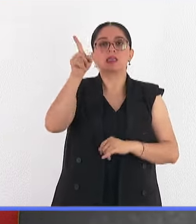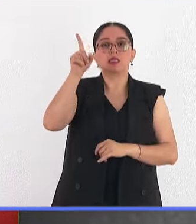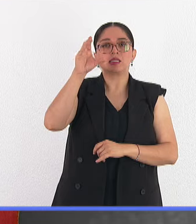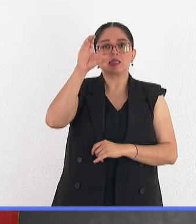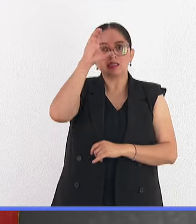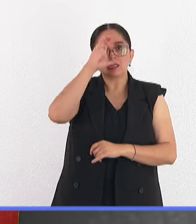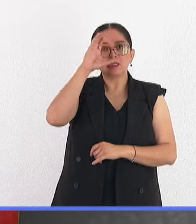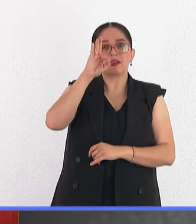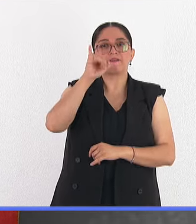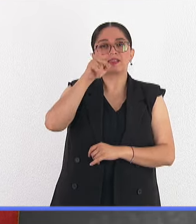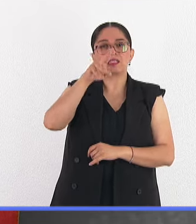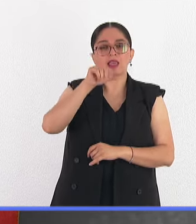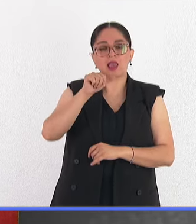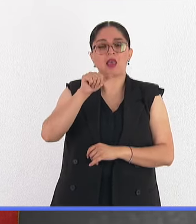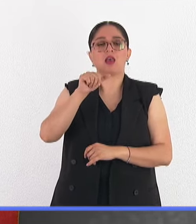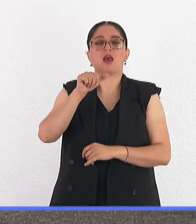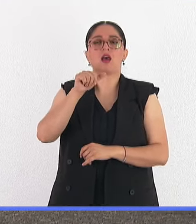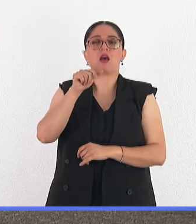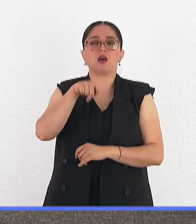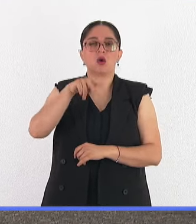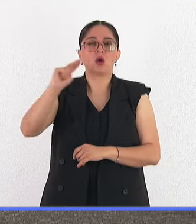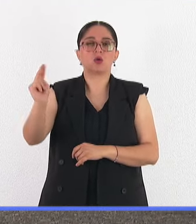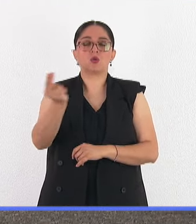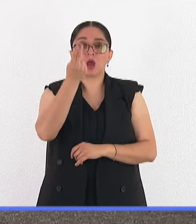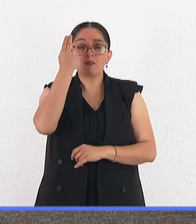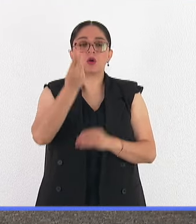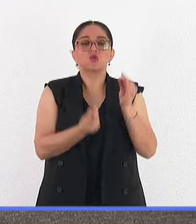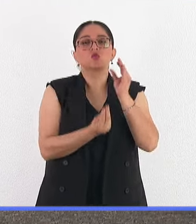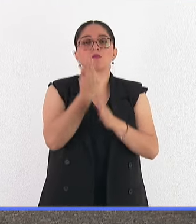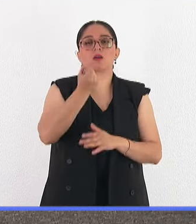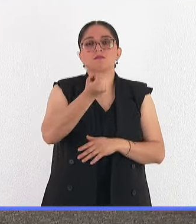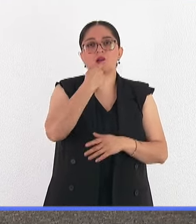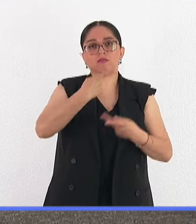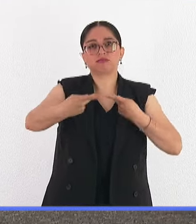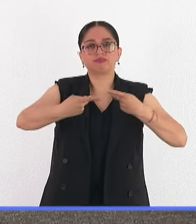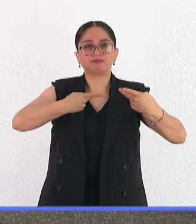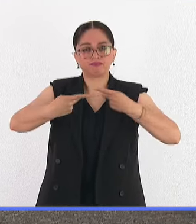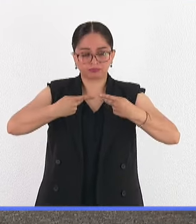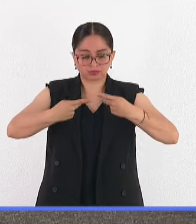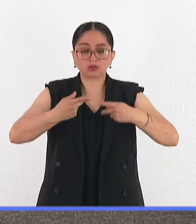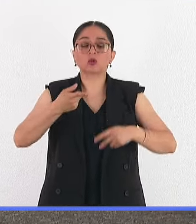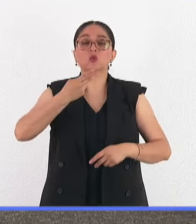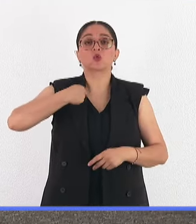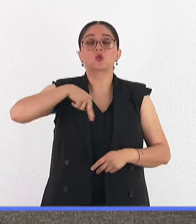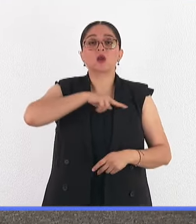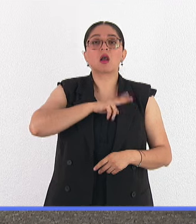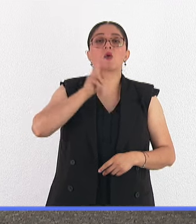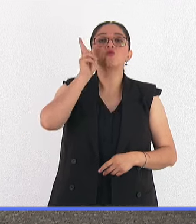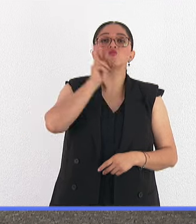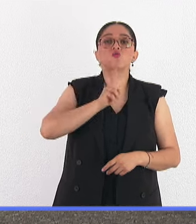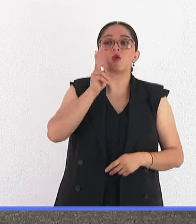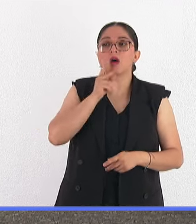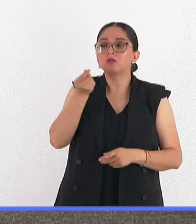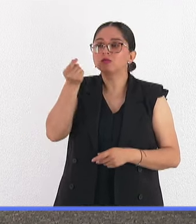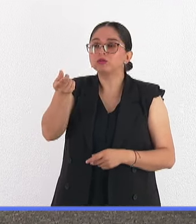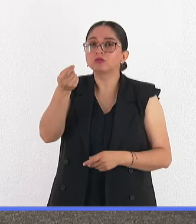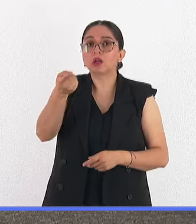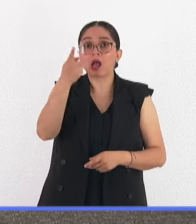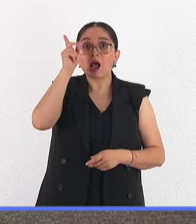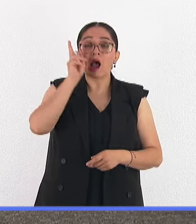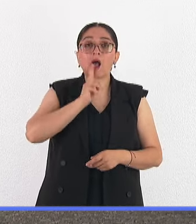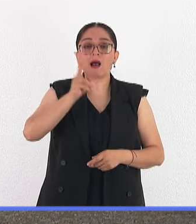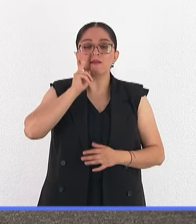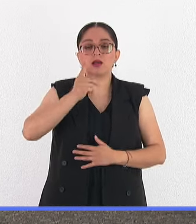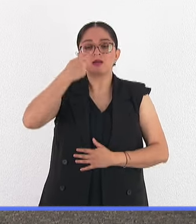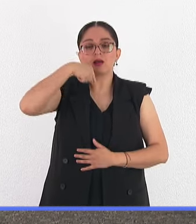desarrollan estos nuevos fármacos y luego, en colaboración con nosotros, los probamos contra este parásito. Y